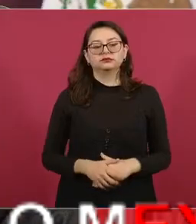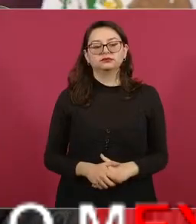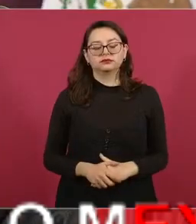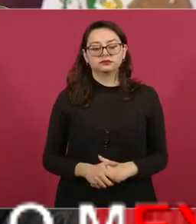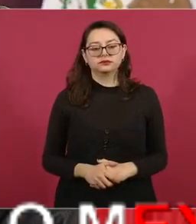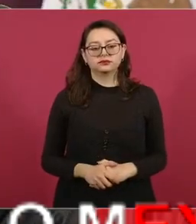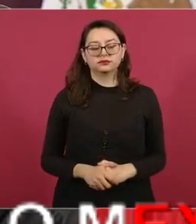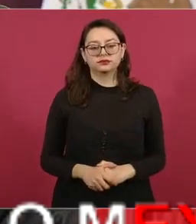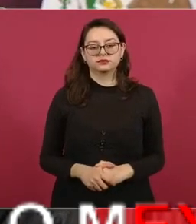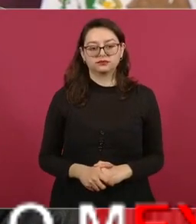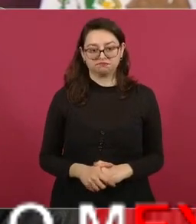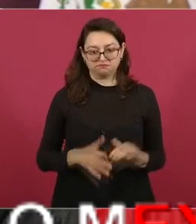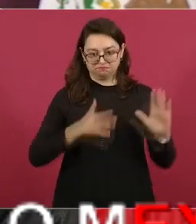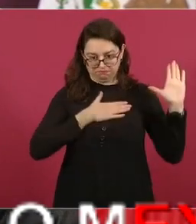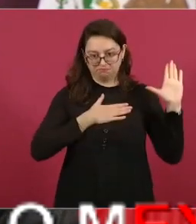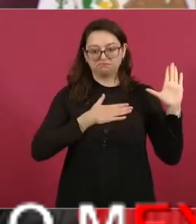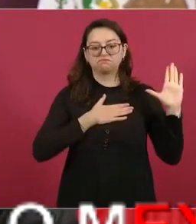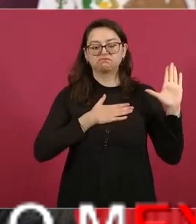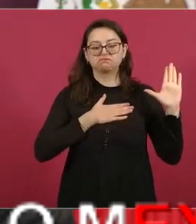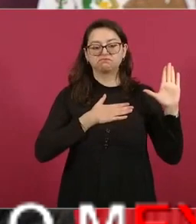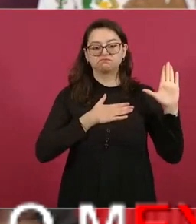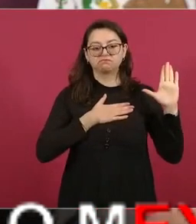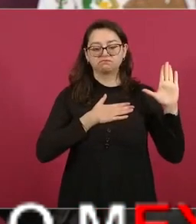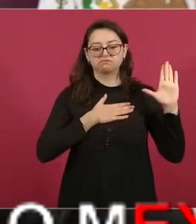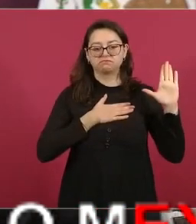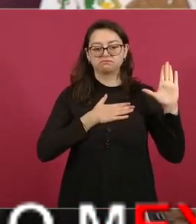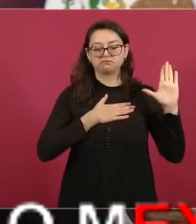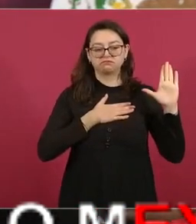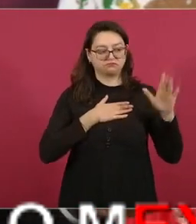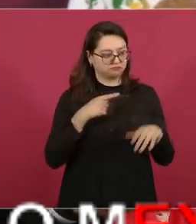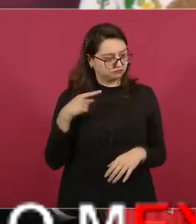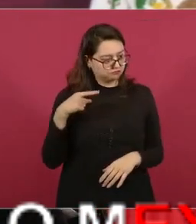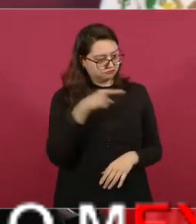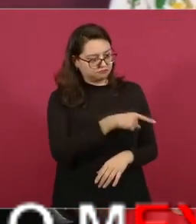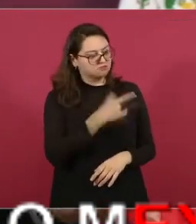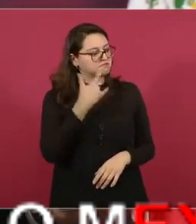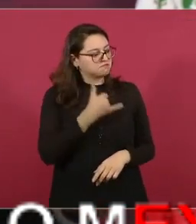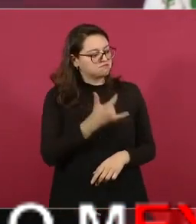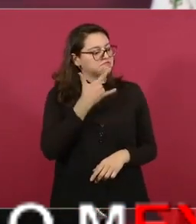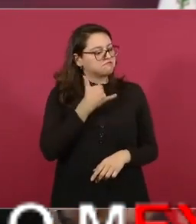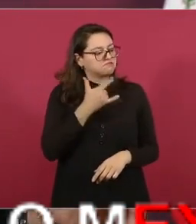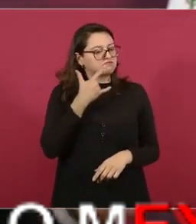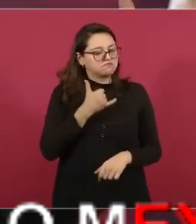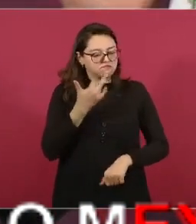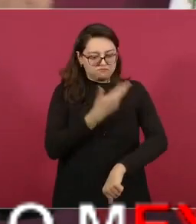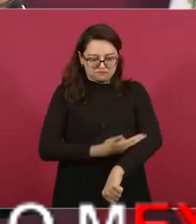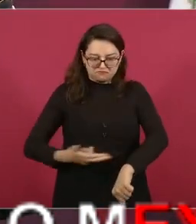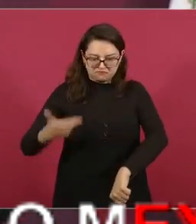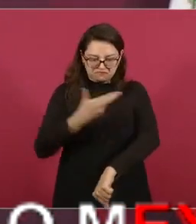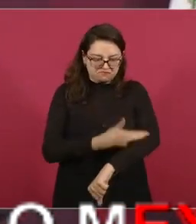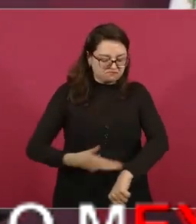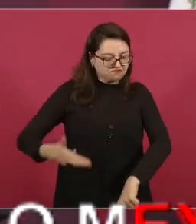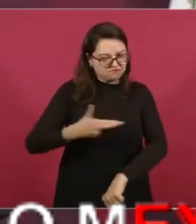es un compromiso toda la Secretaría de Salud todo el sector